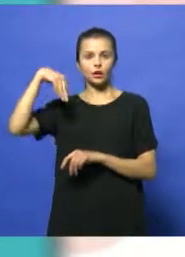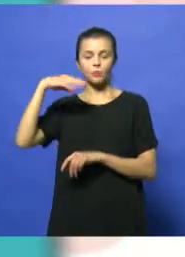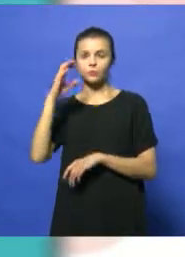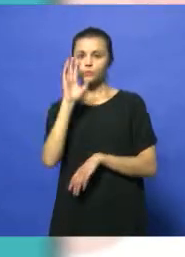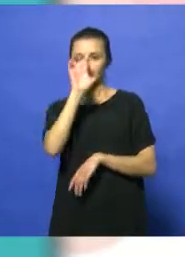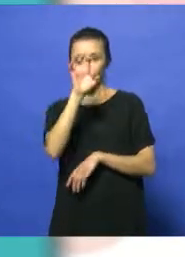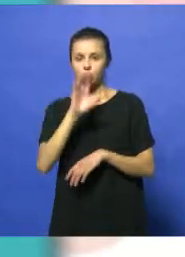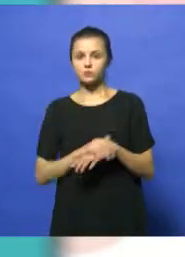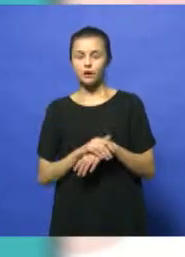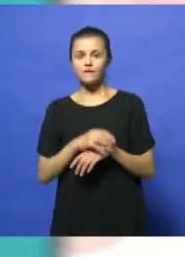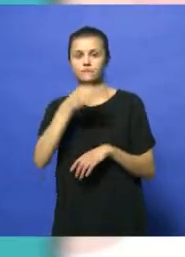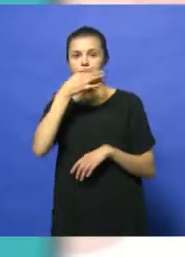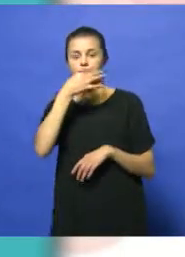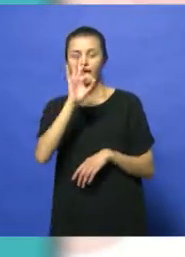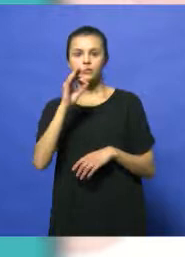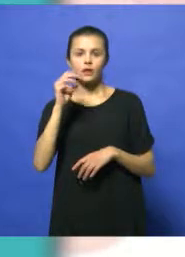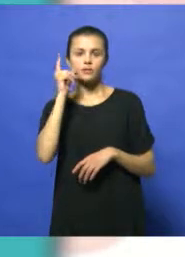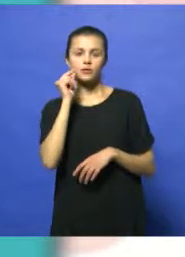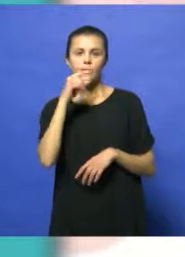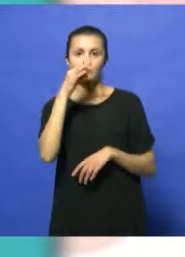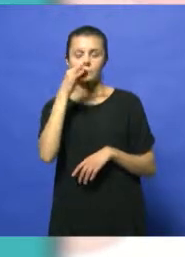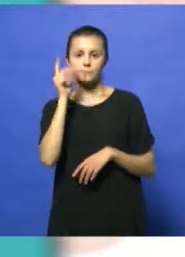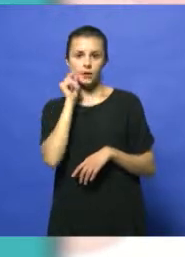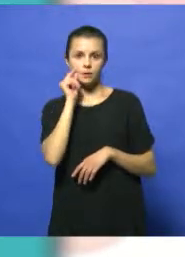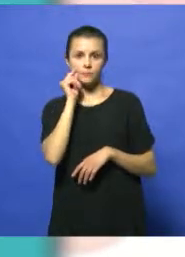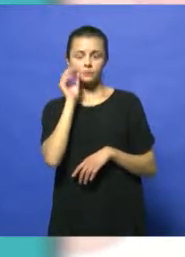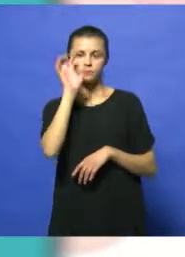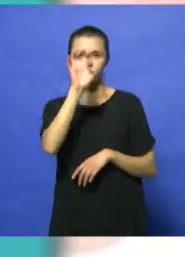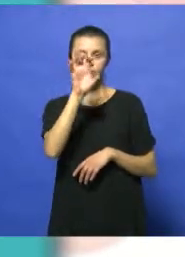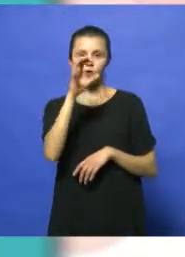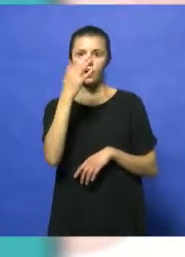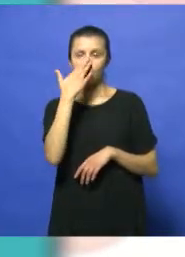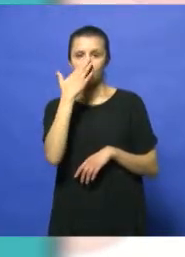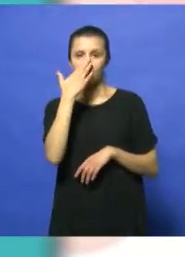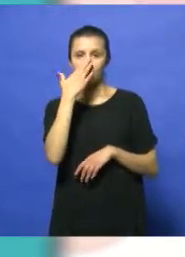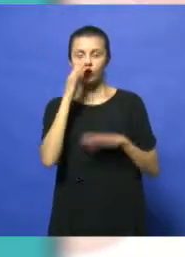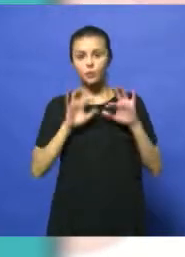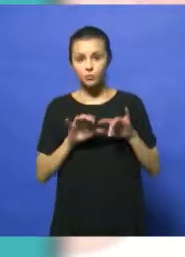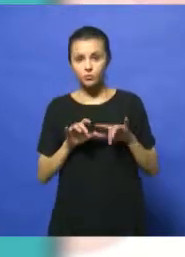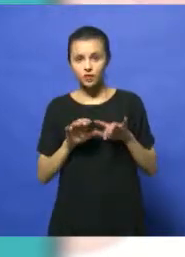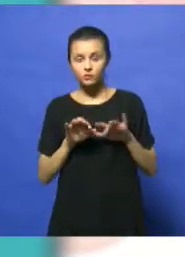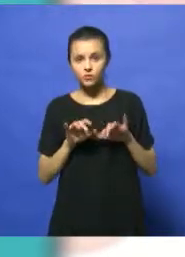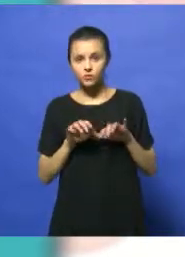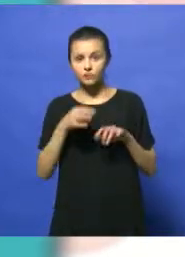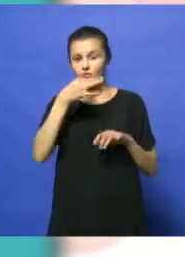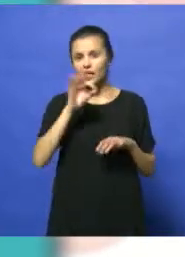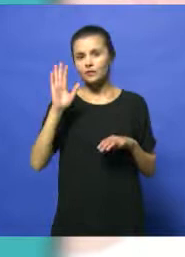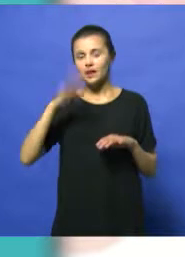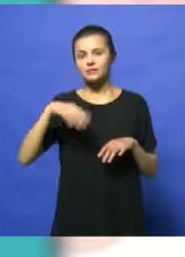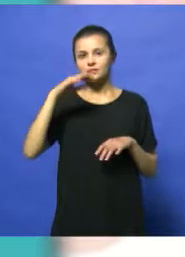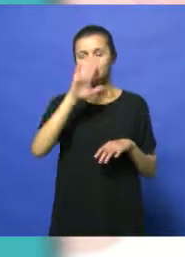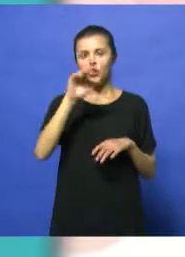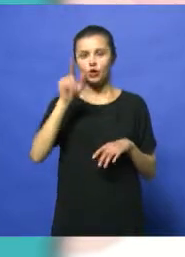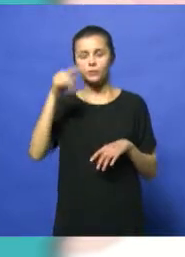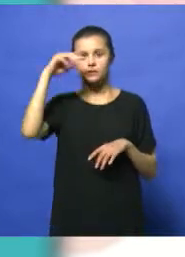clara. Ventas del Día del Padre. Estadísticas a nivel provincial. En computación y electrónica bajó la venta un 5,7